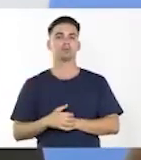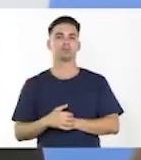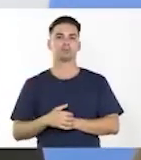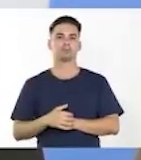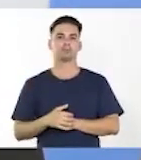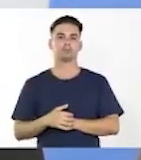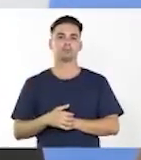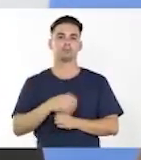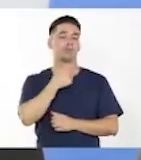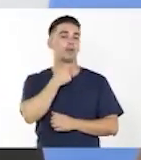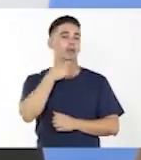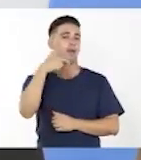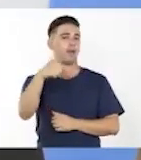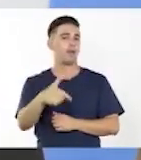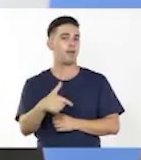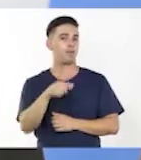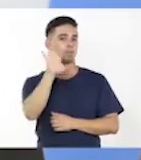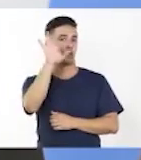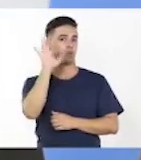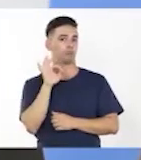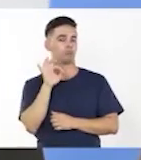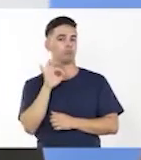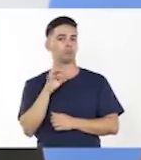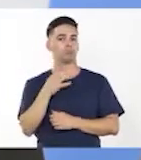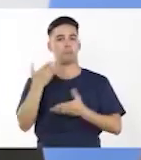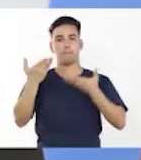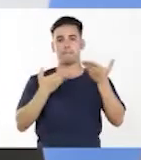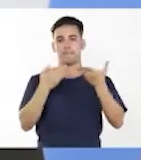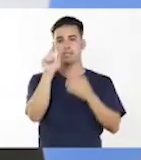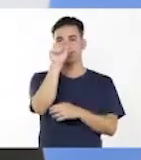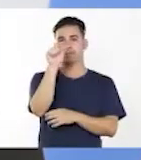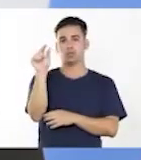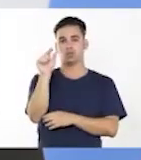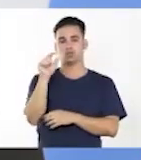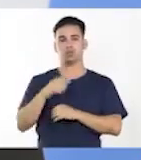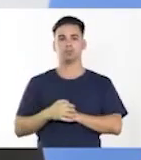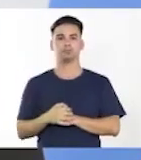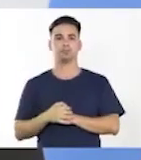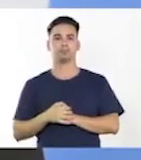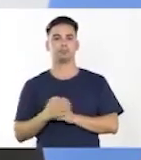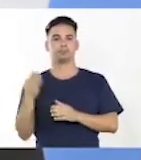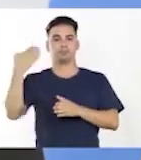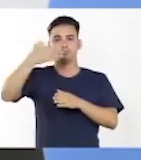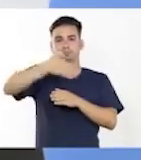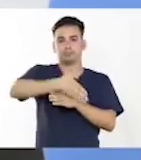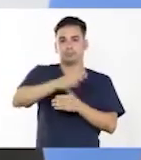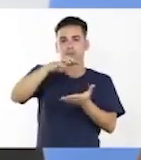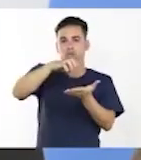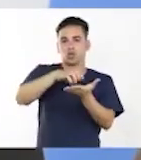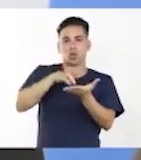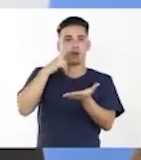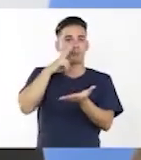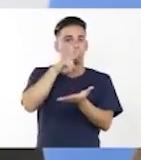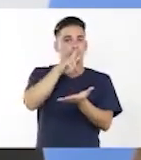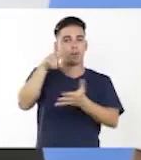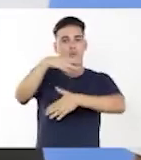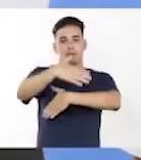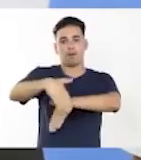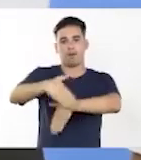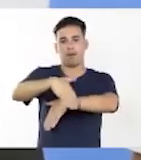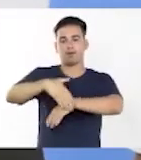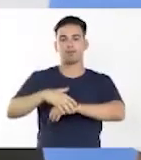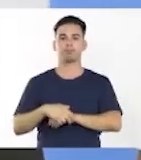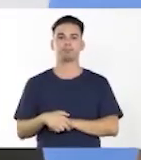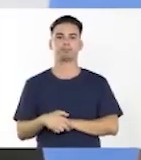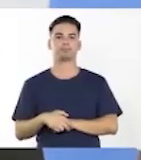Por ejemplo, me sumerjo en la ciudad y presencio el espectáculo de la calle. Otro verso,